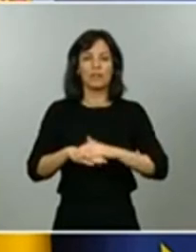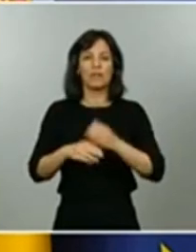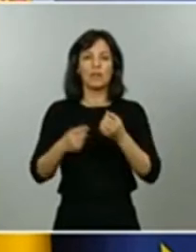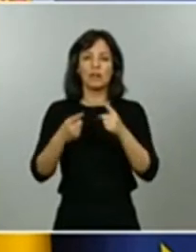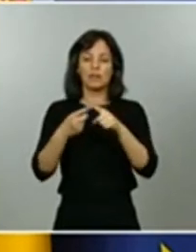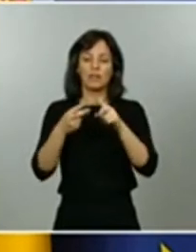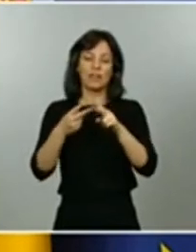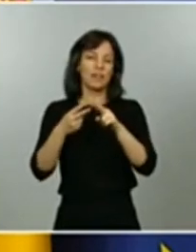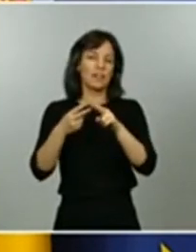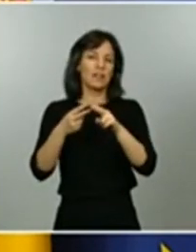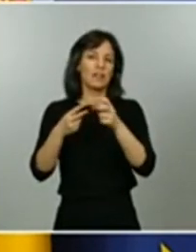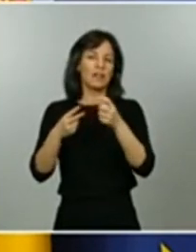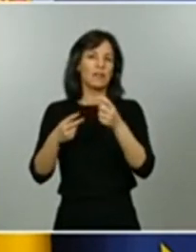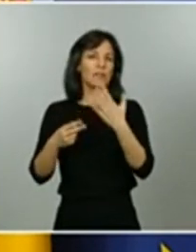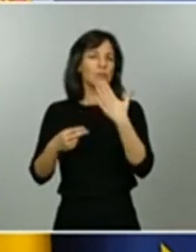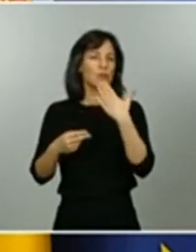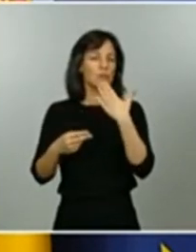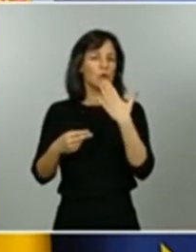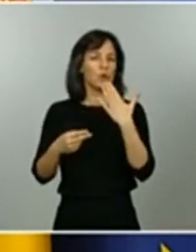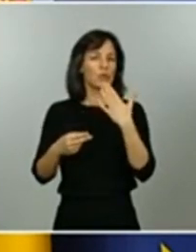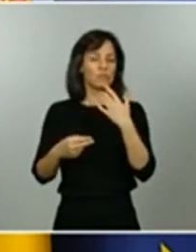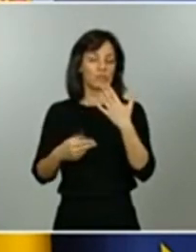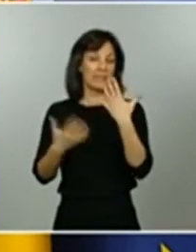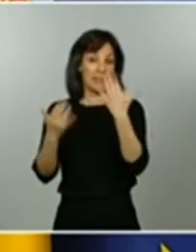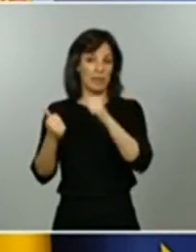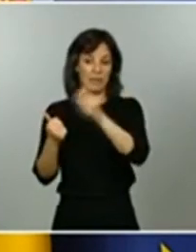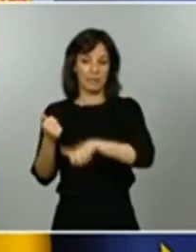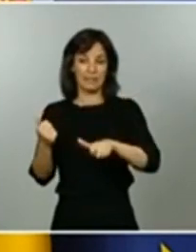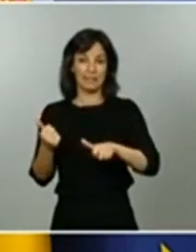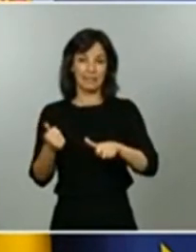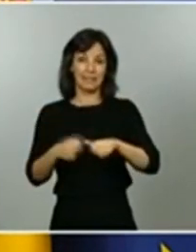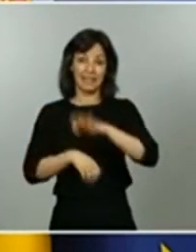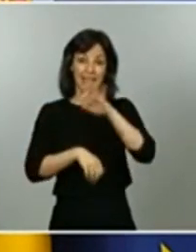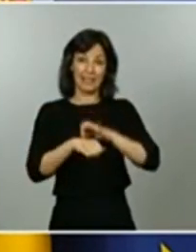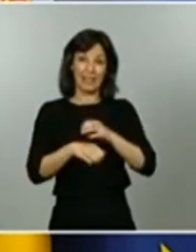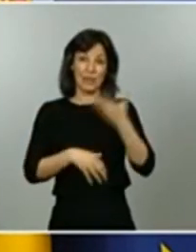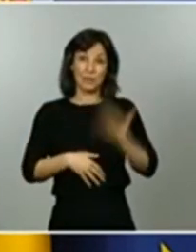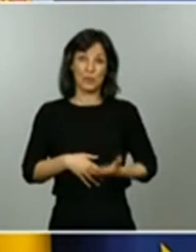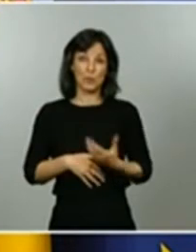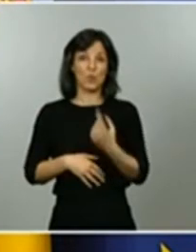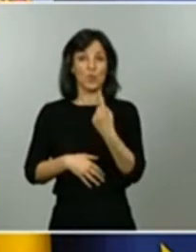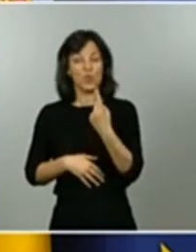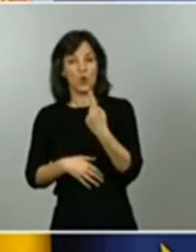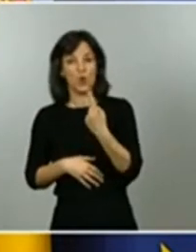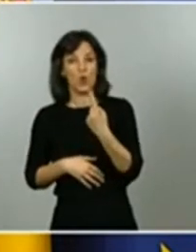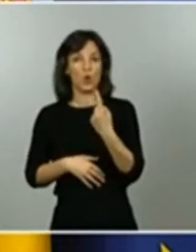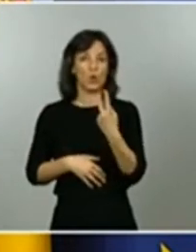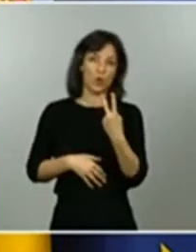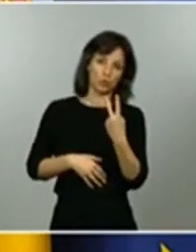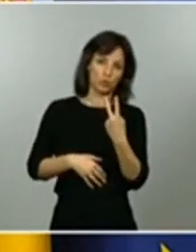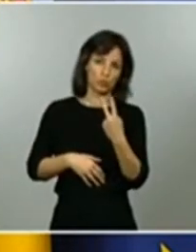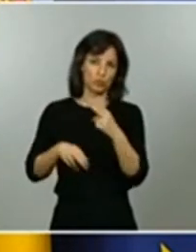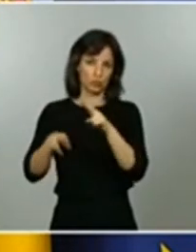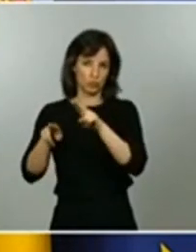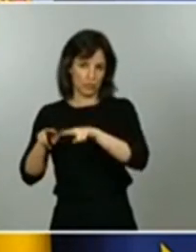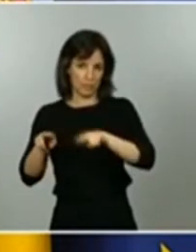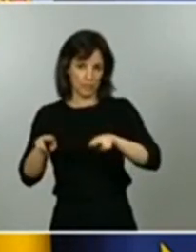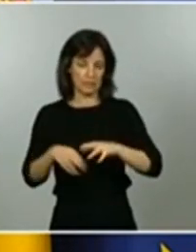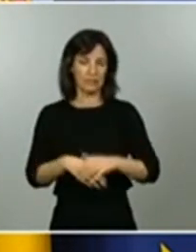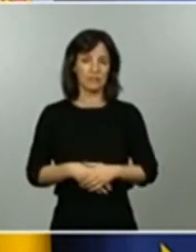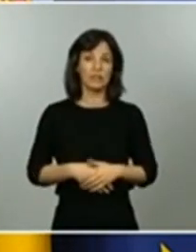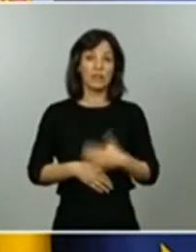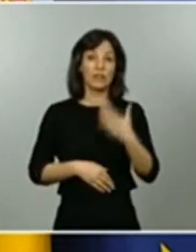camas de críticos por cada 10.000 habitantes y entre 37 y 40 camas de agudos o convencionales